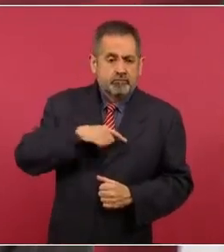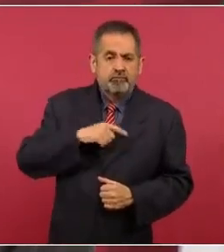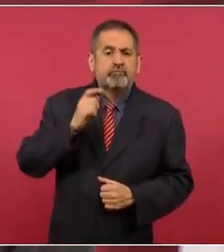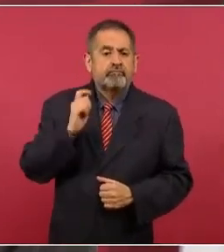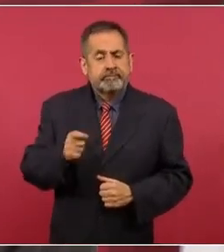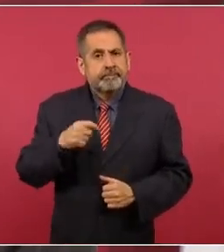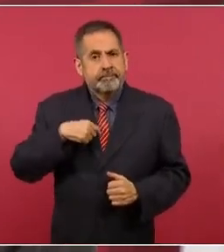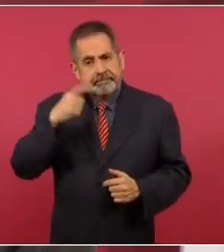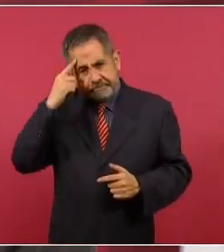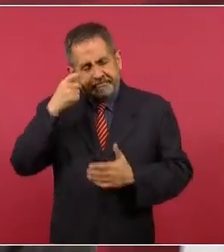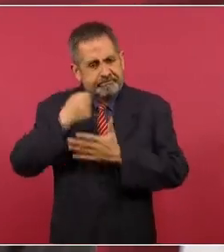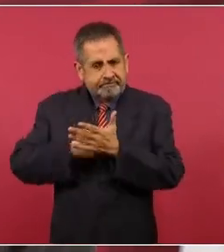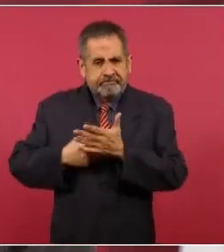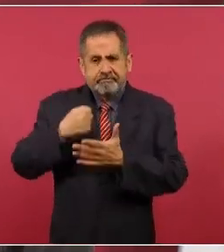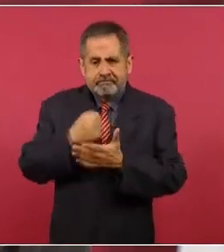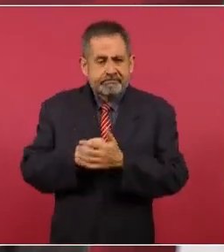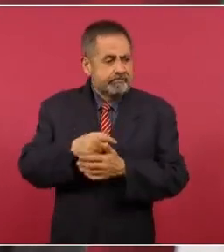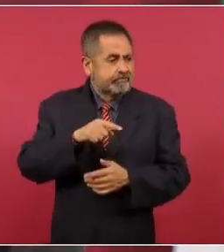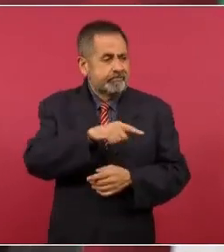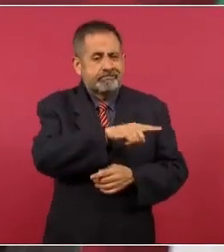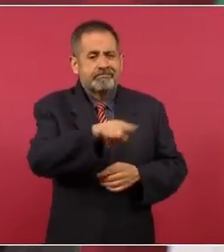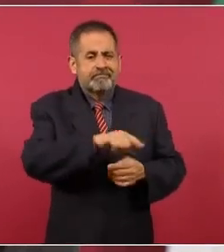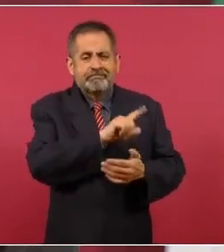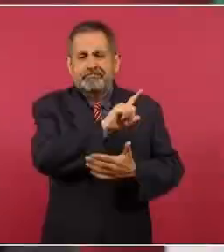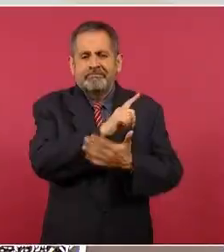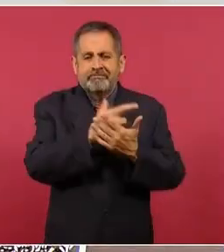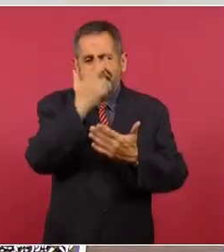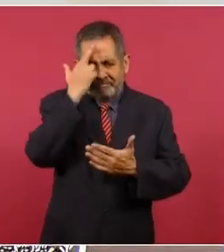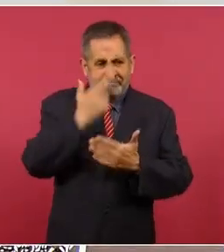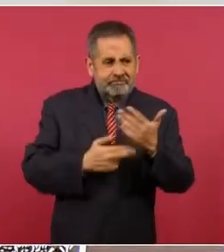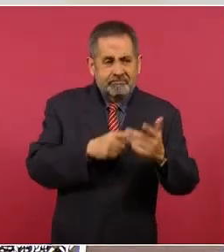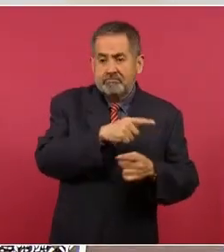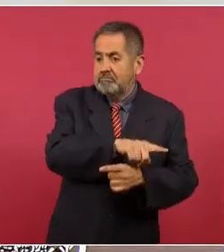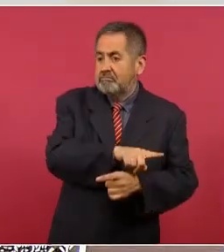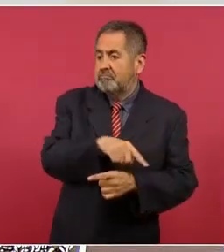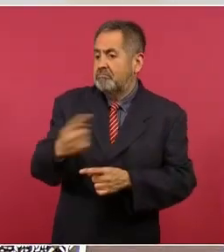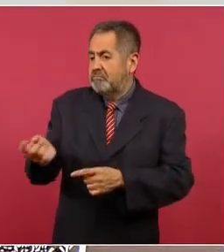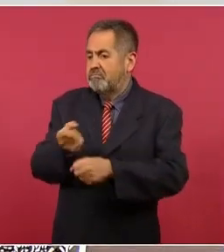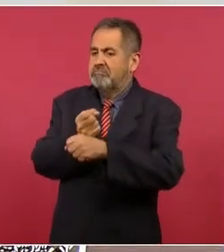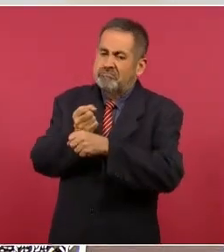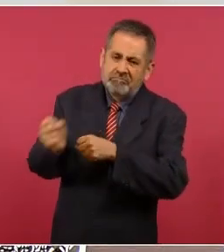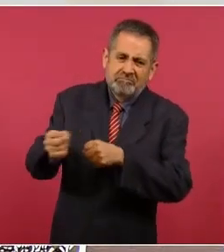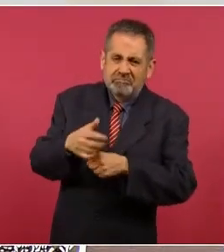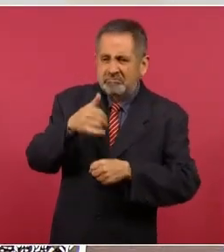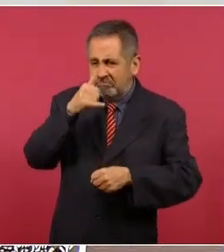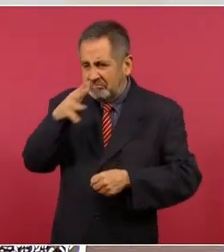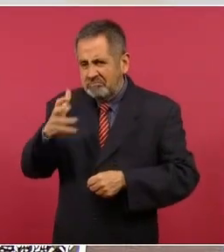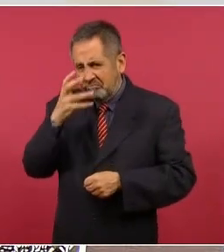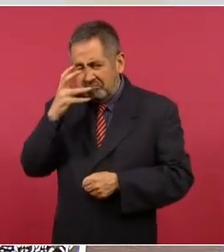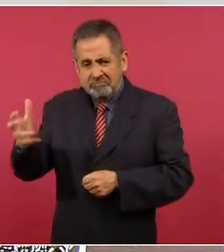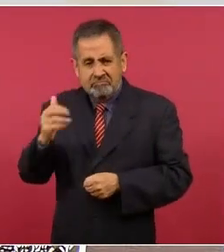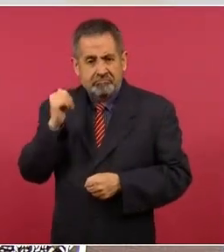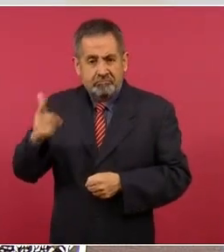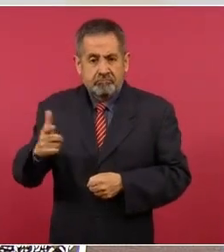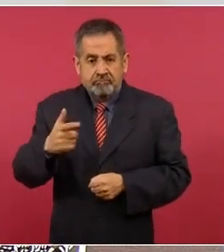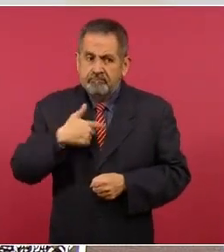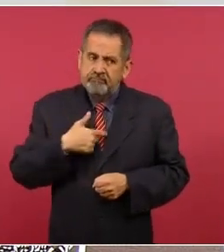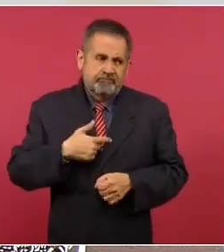los delitos de agresión a mujeres, los